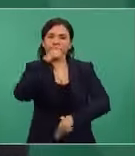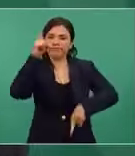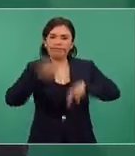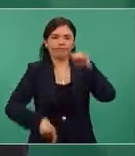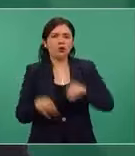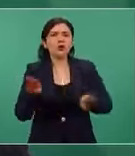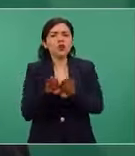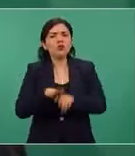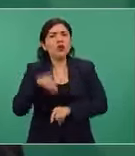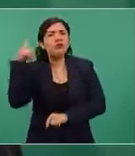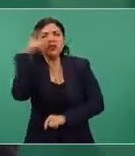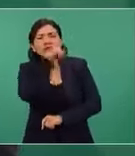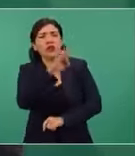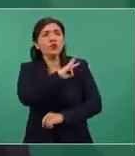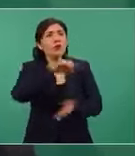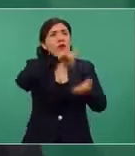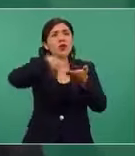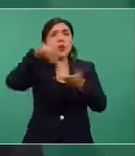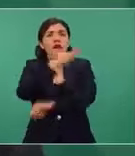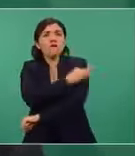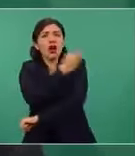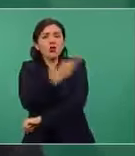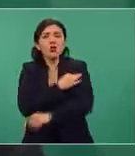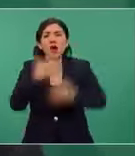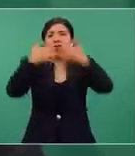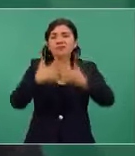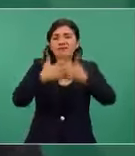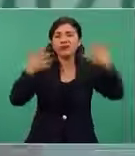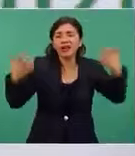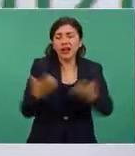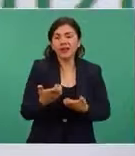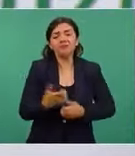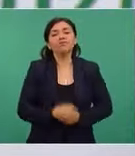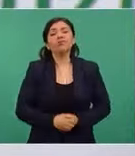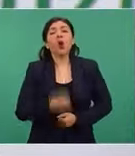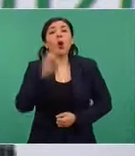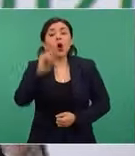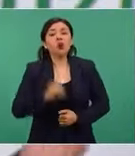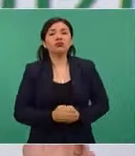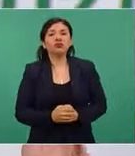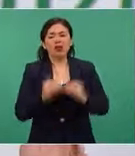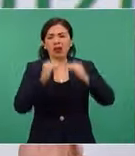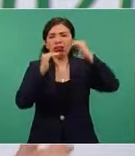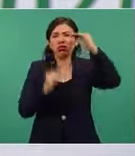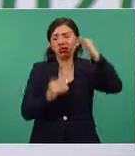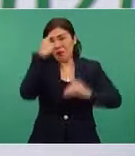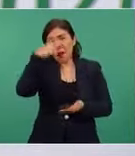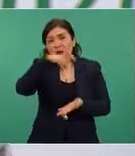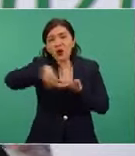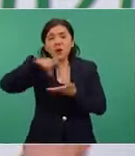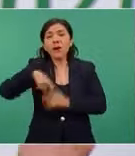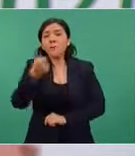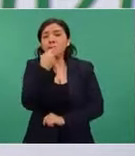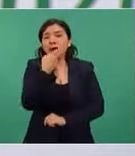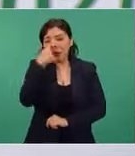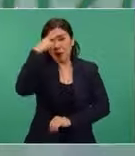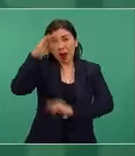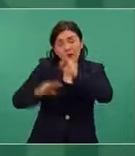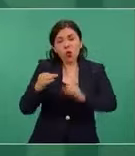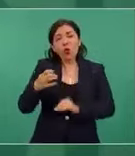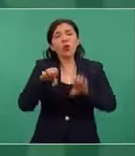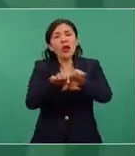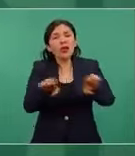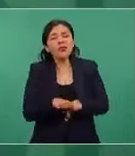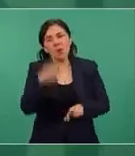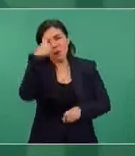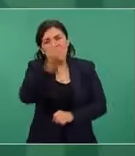Dificultad de acceso a vacunas que se pueden producir, acceso desigual a medicamentos, a tratamientos, a equipo